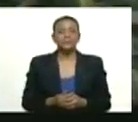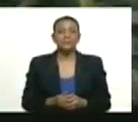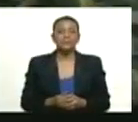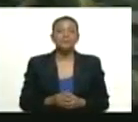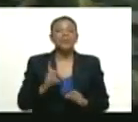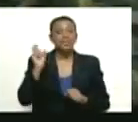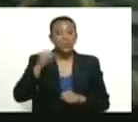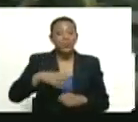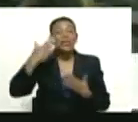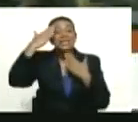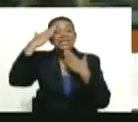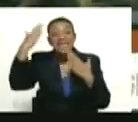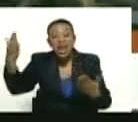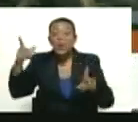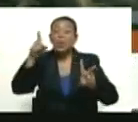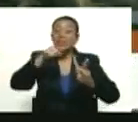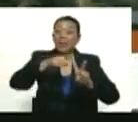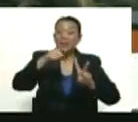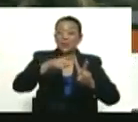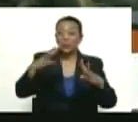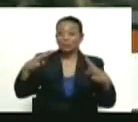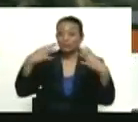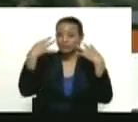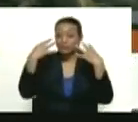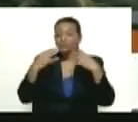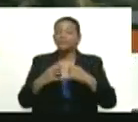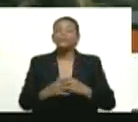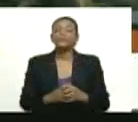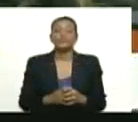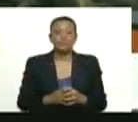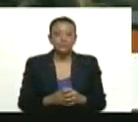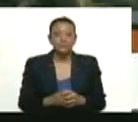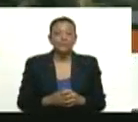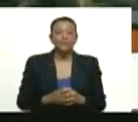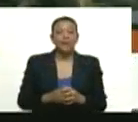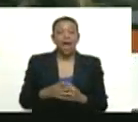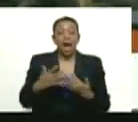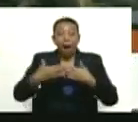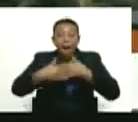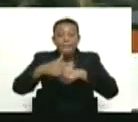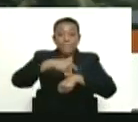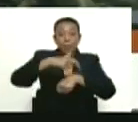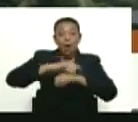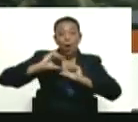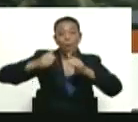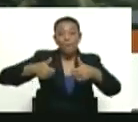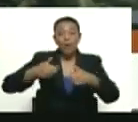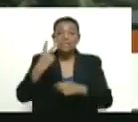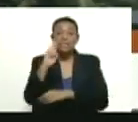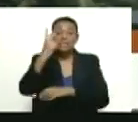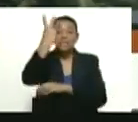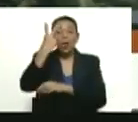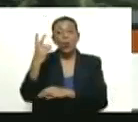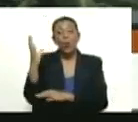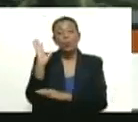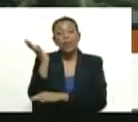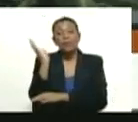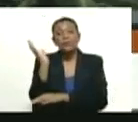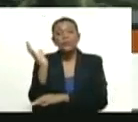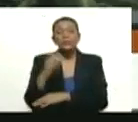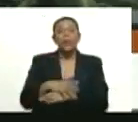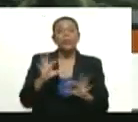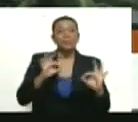Así es, un saludo a todos los que sintonizan a esta hora el canal de todos los venezolanos. A pocas horas de iniciar la segunda edición del Festival Internacional